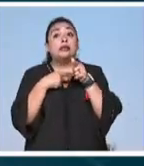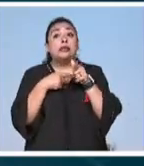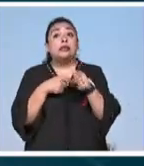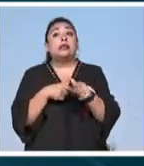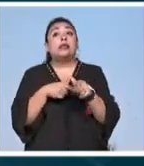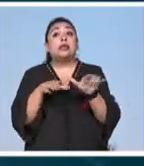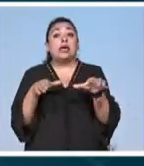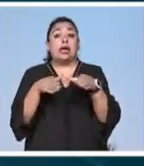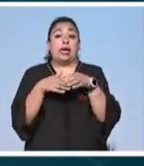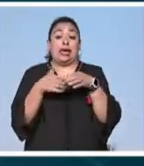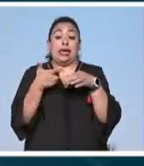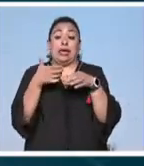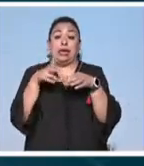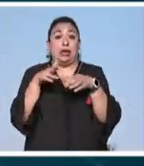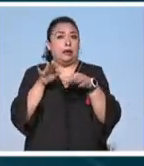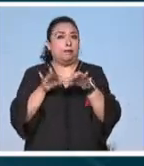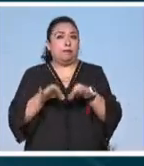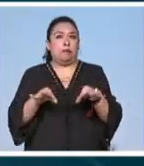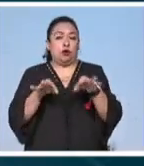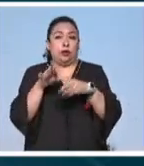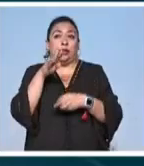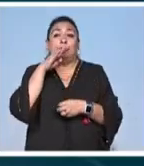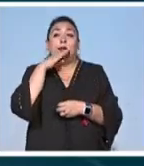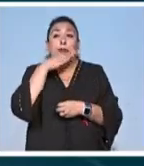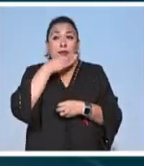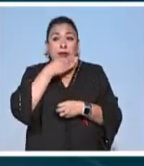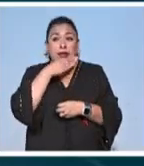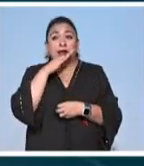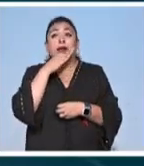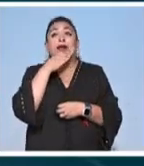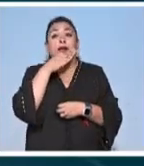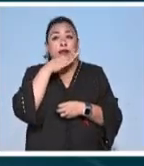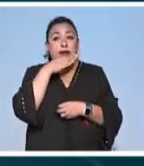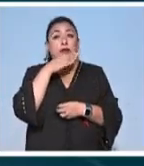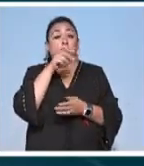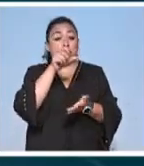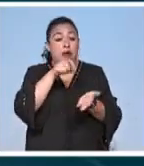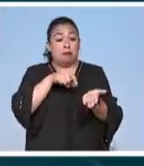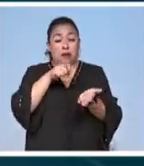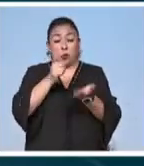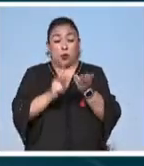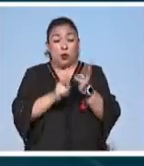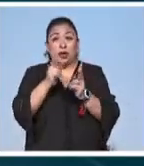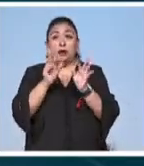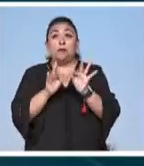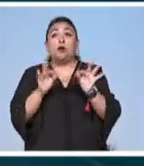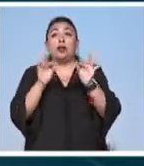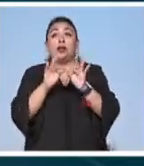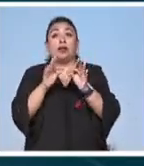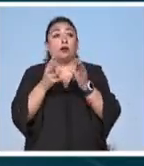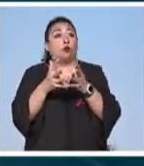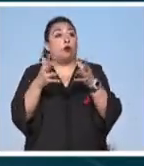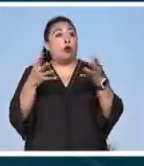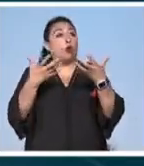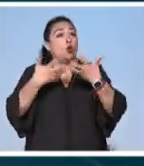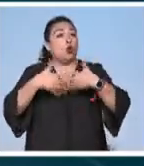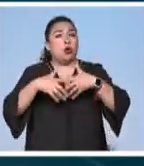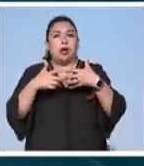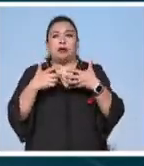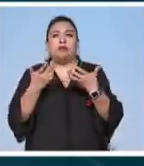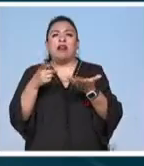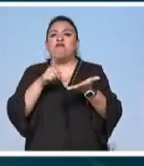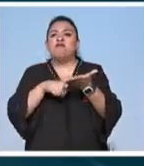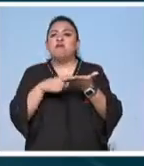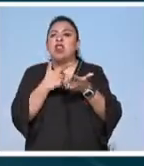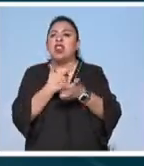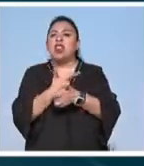reservorio genético más importante de maíz que es el cultivo además más importante en términos de volumen de producción libre de